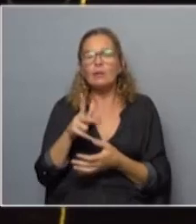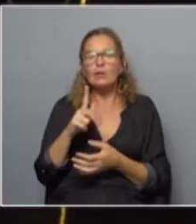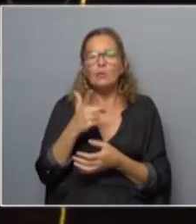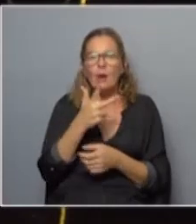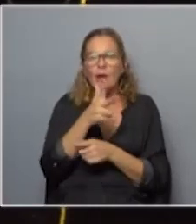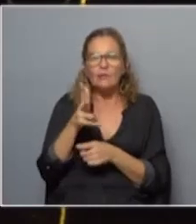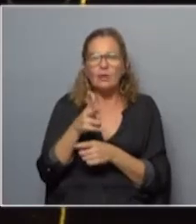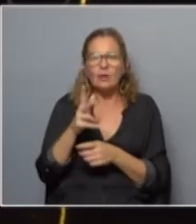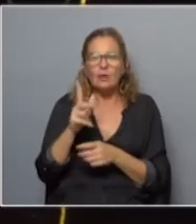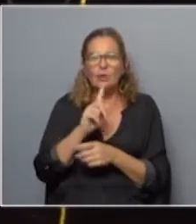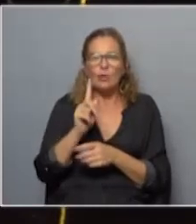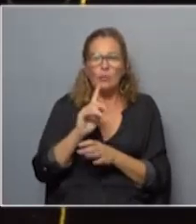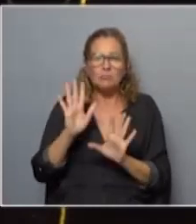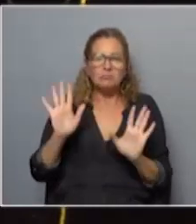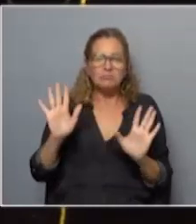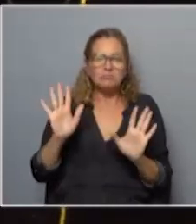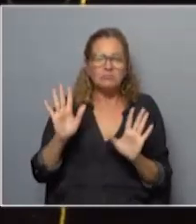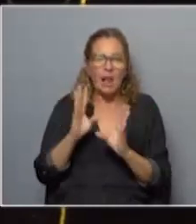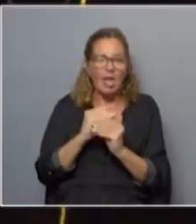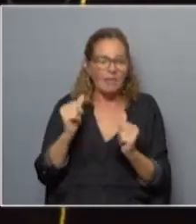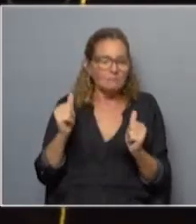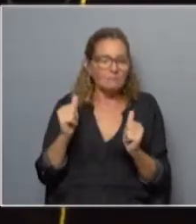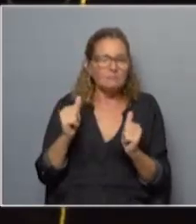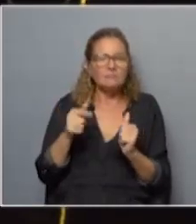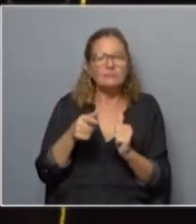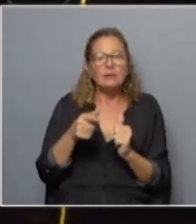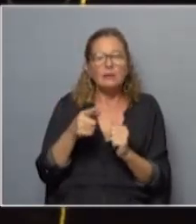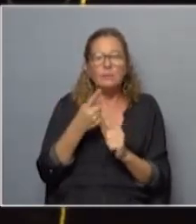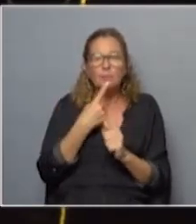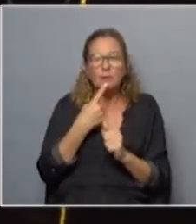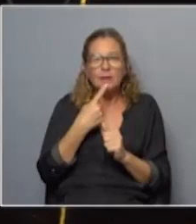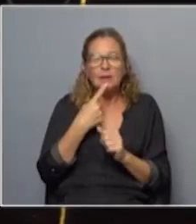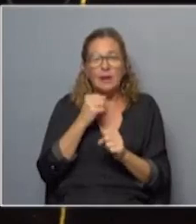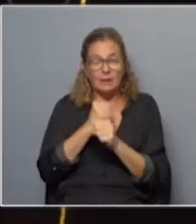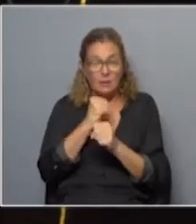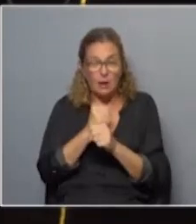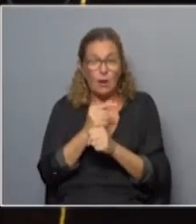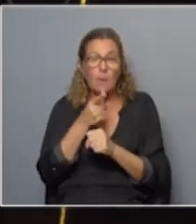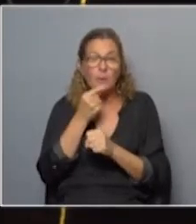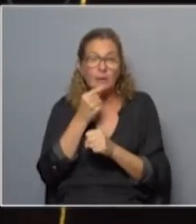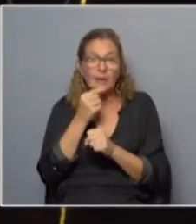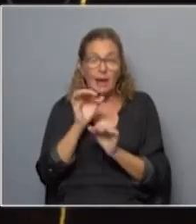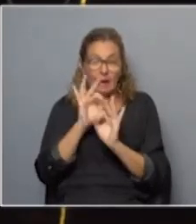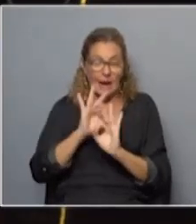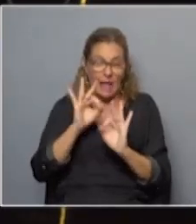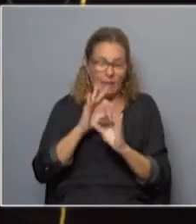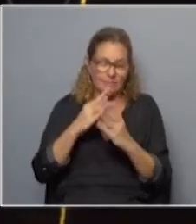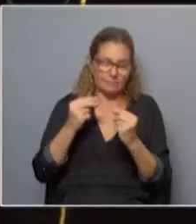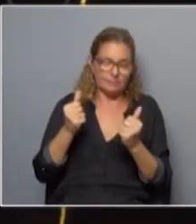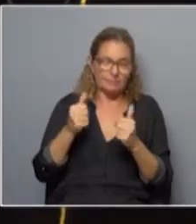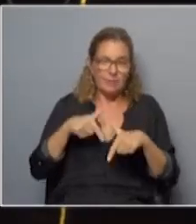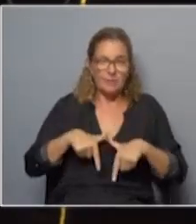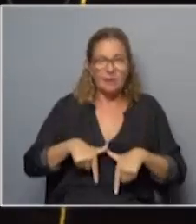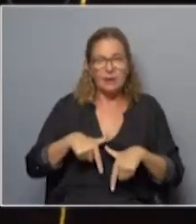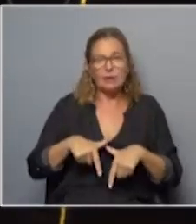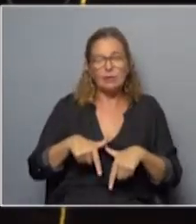no existió digamos hablando de relación entre política y accionar policial bueno a nadie escapa que el ministro hace unos